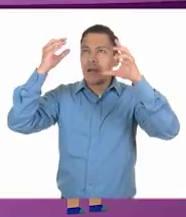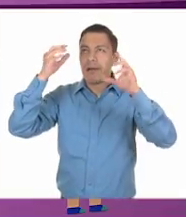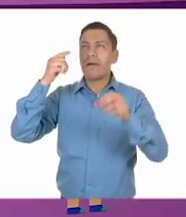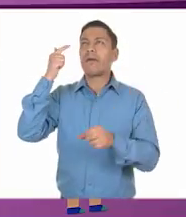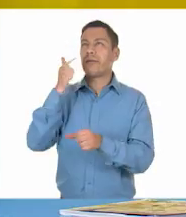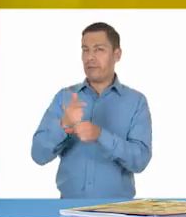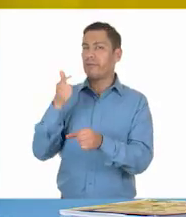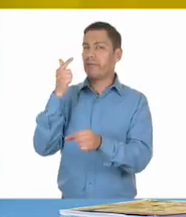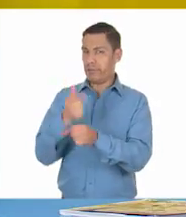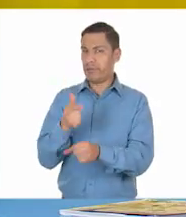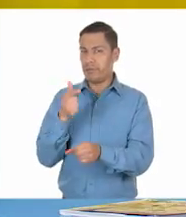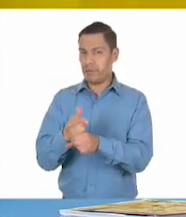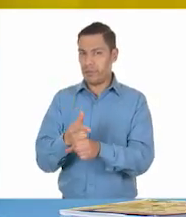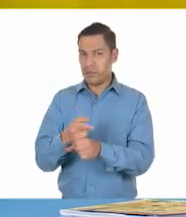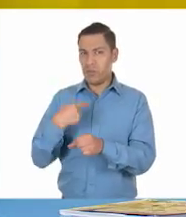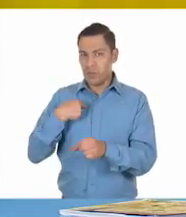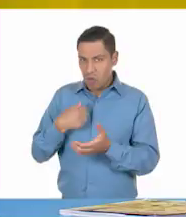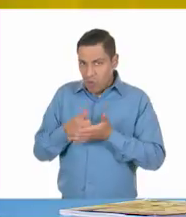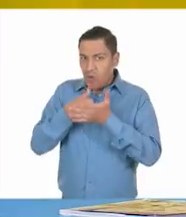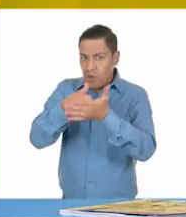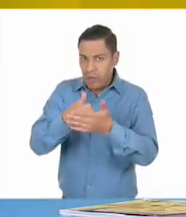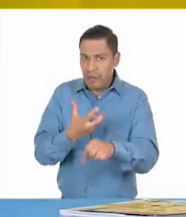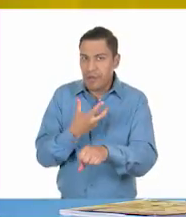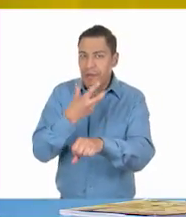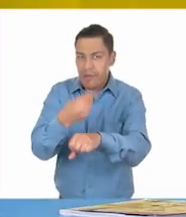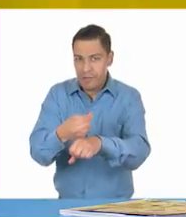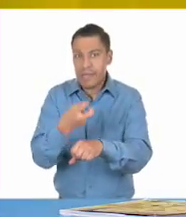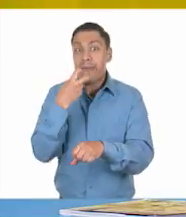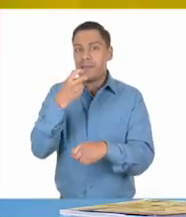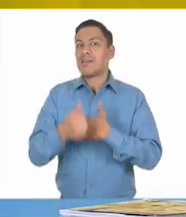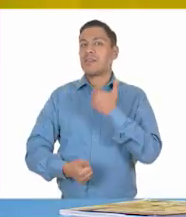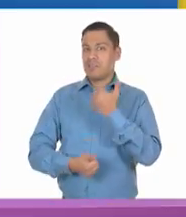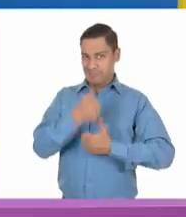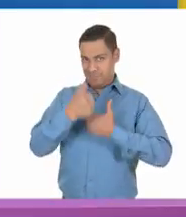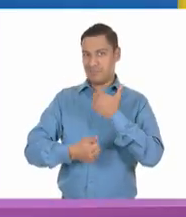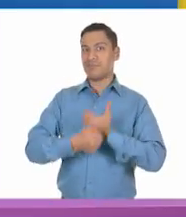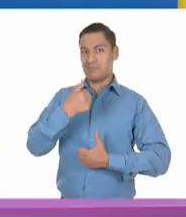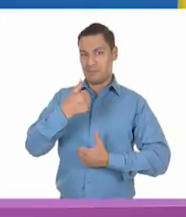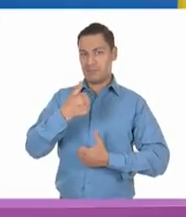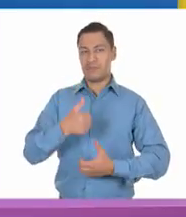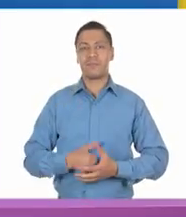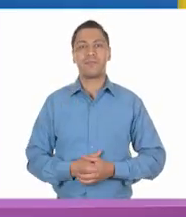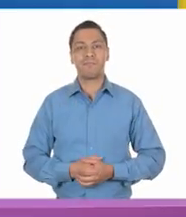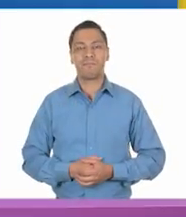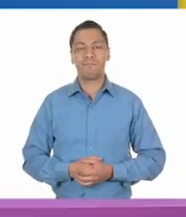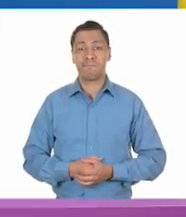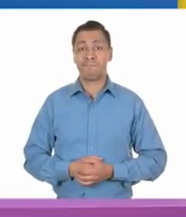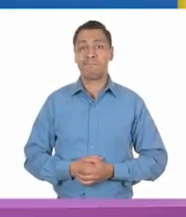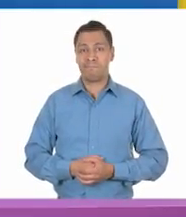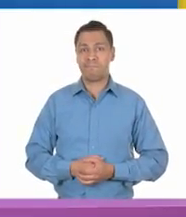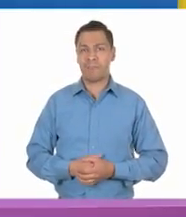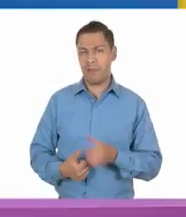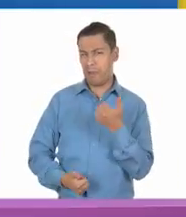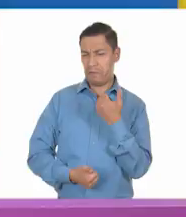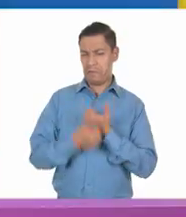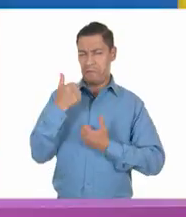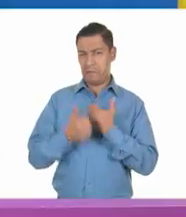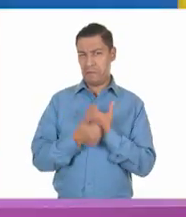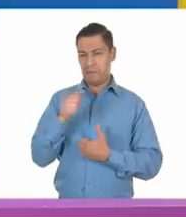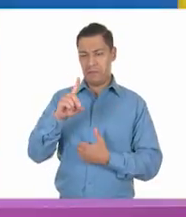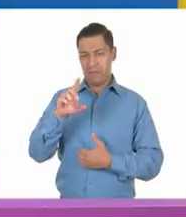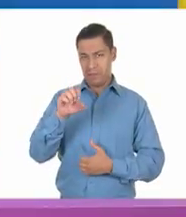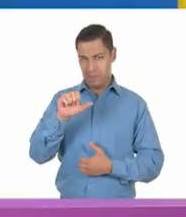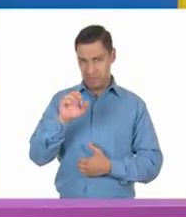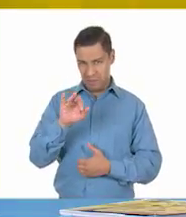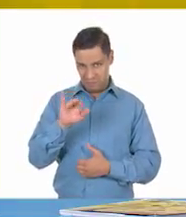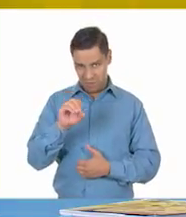las causas y poder resolver los conflictos. Ese es el desafío. Oh, muy bien. ¿Un desafío es como un